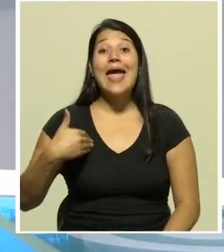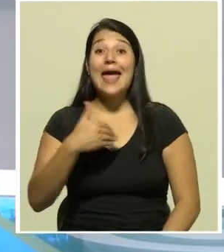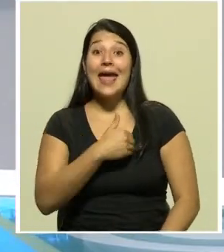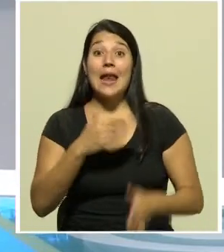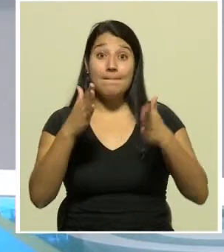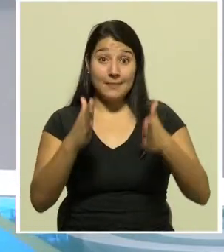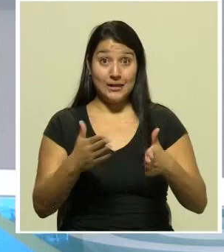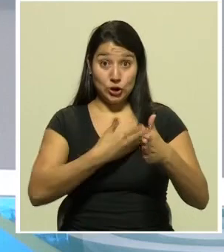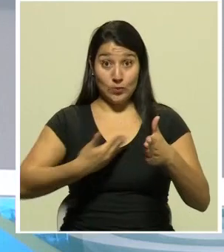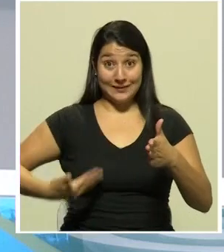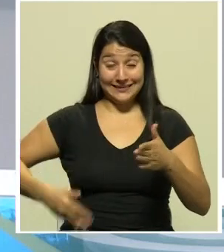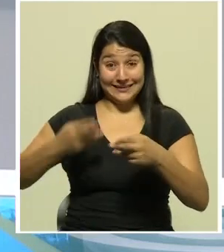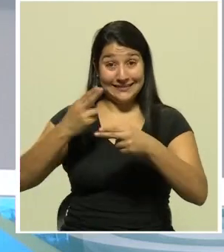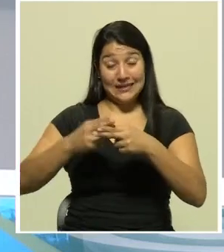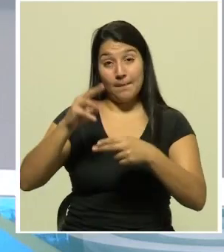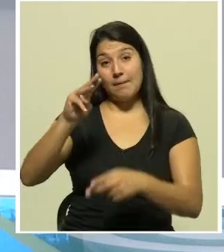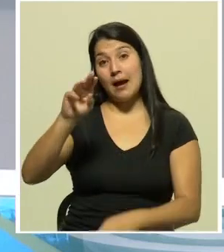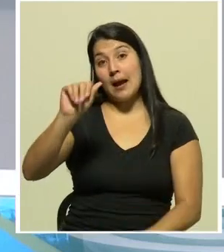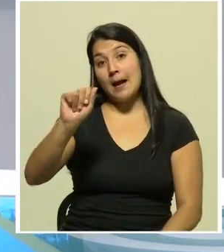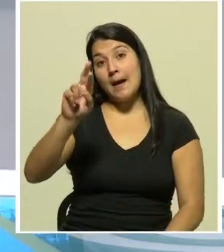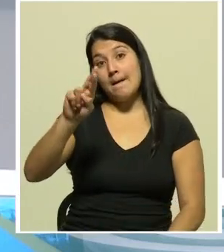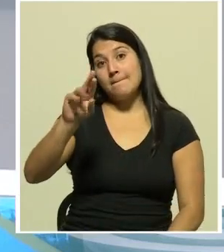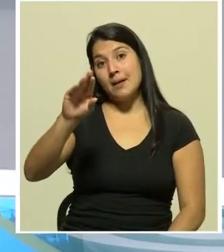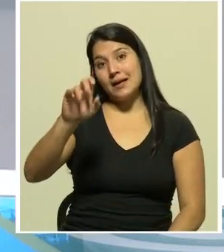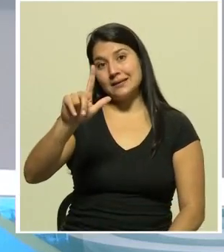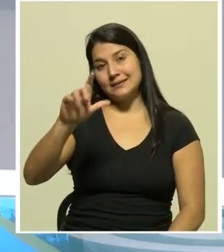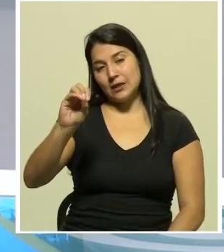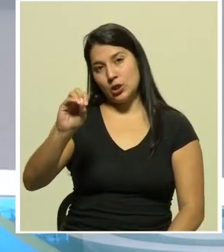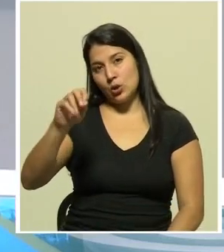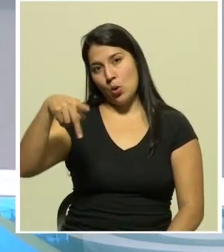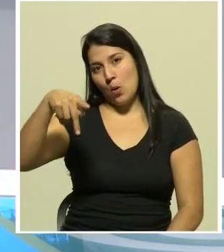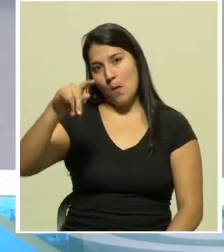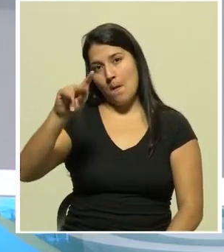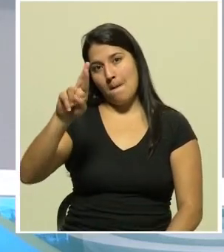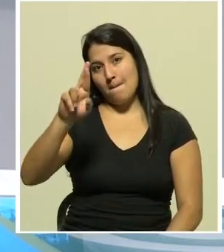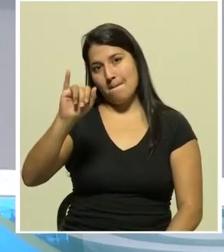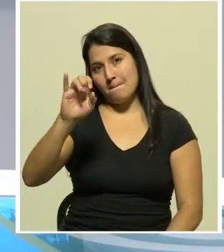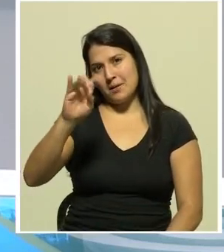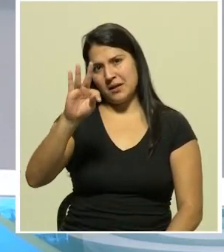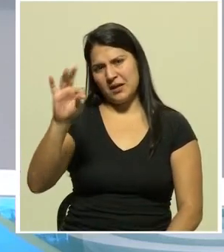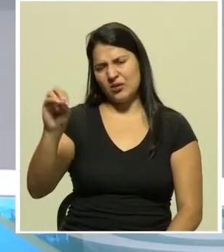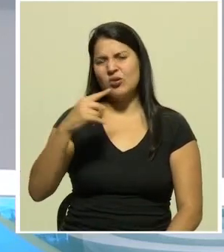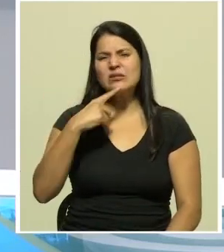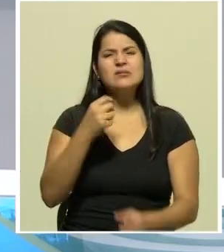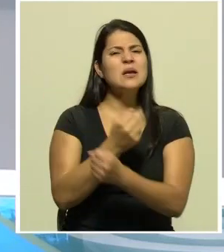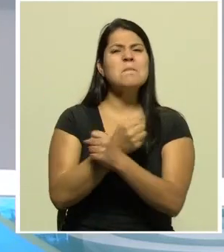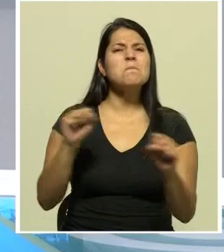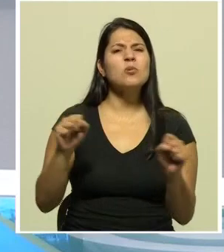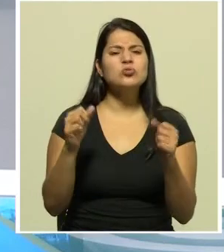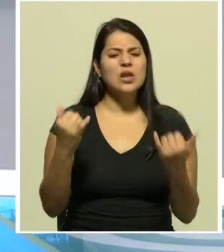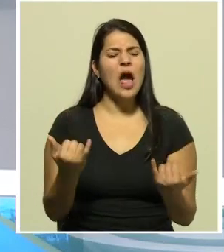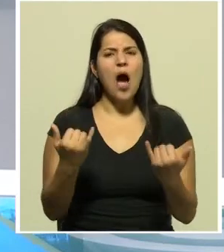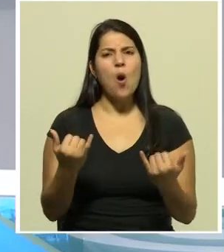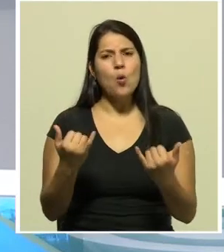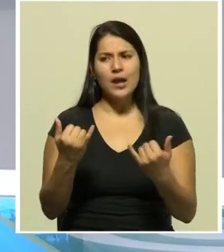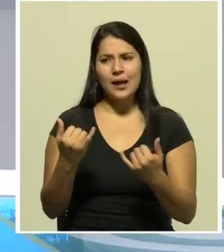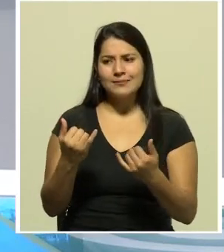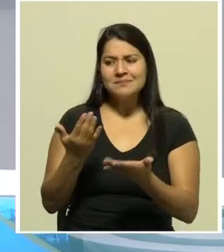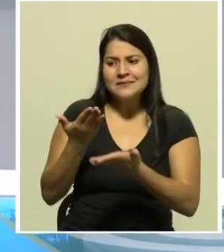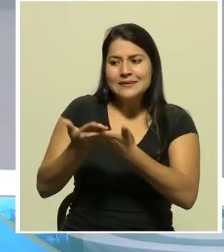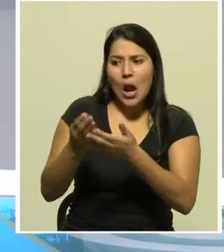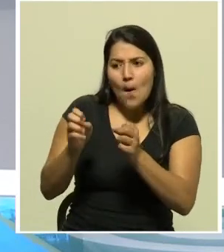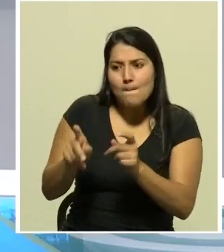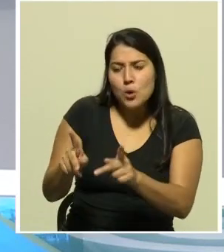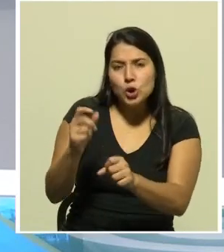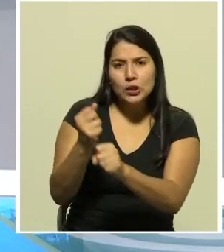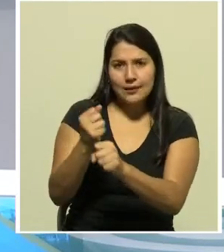presidencia Marcelo Prieto dice que es absolutamente imposible generar empleo en este momento por lo que